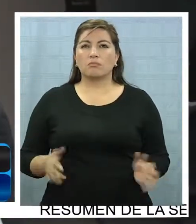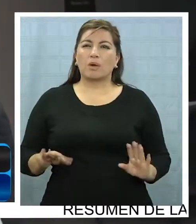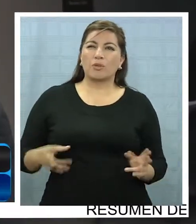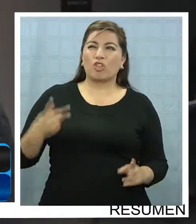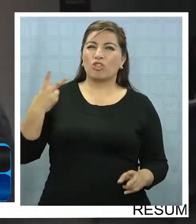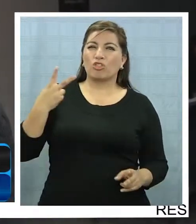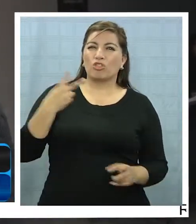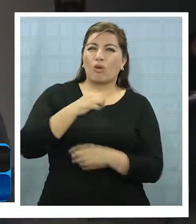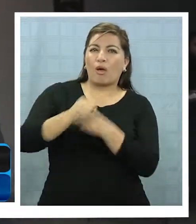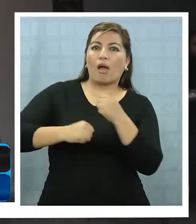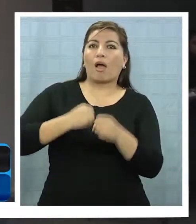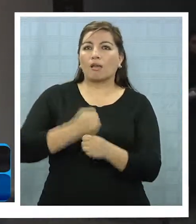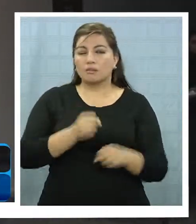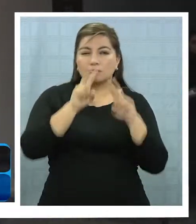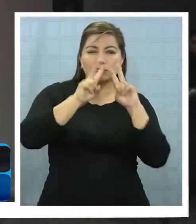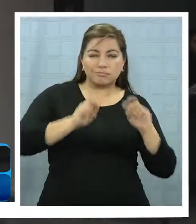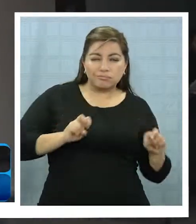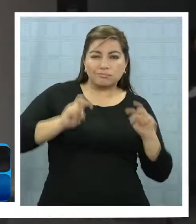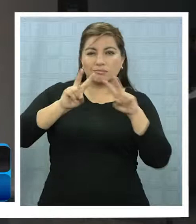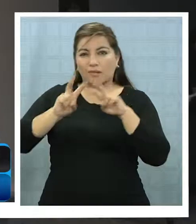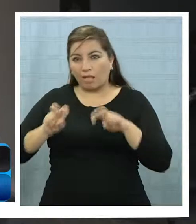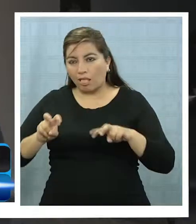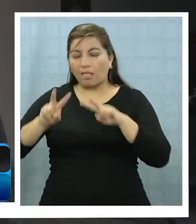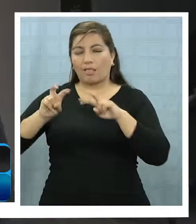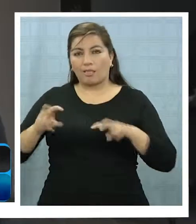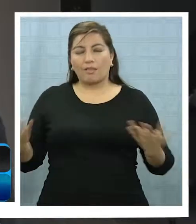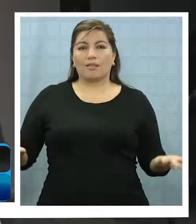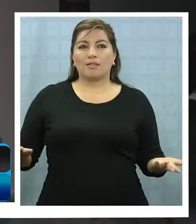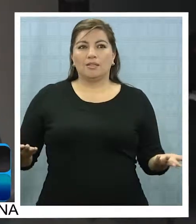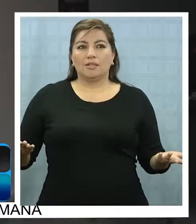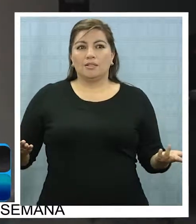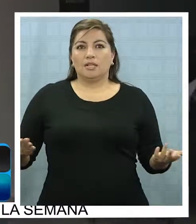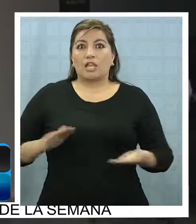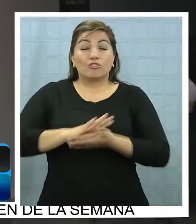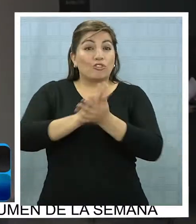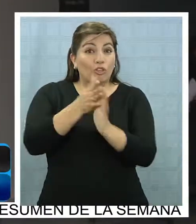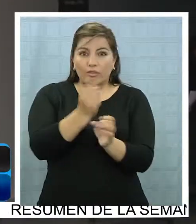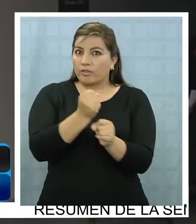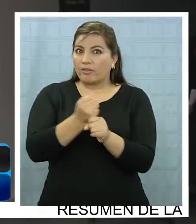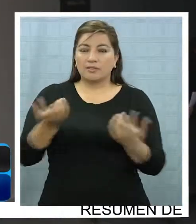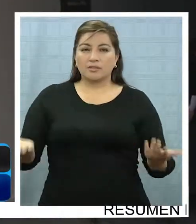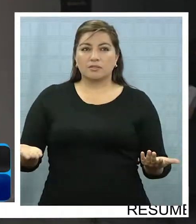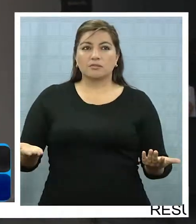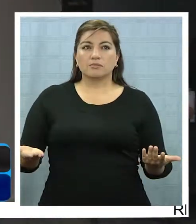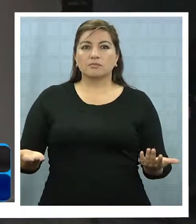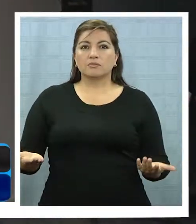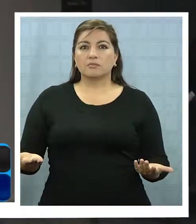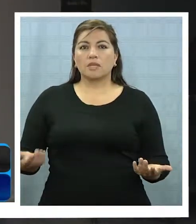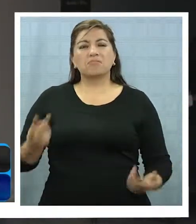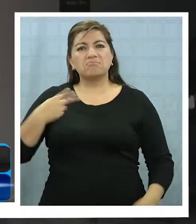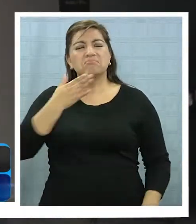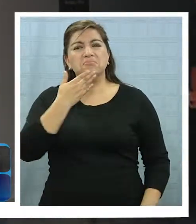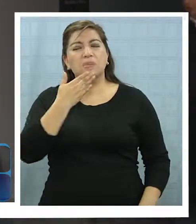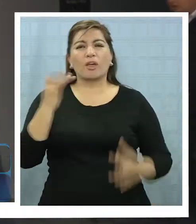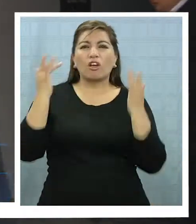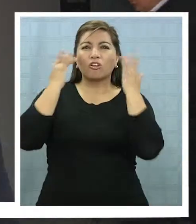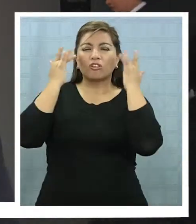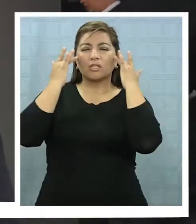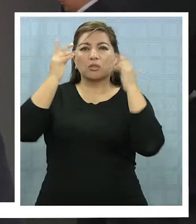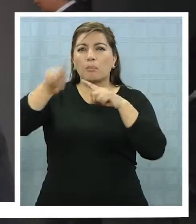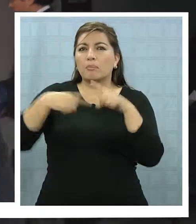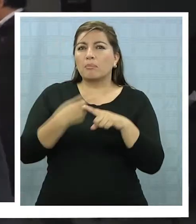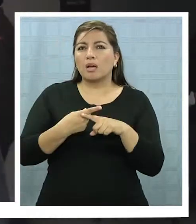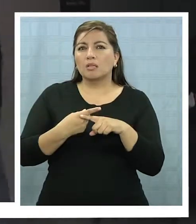dos años de intenso estudio de toda índole. Pero contentos, yo diría, además en